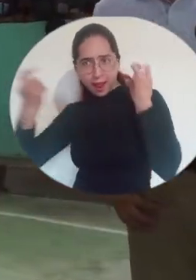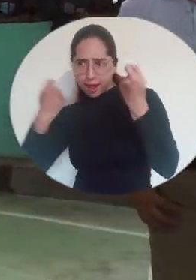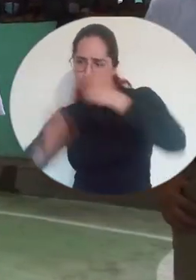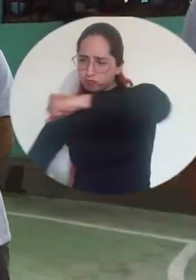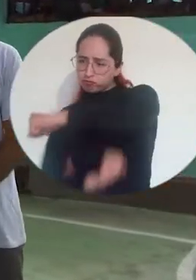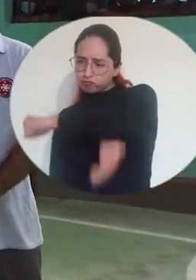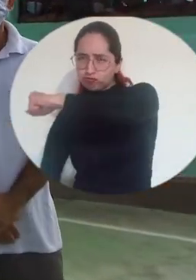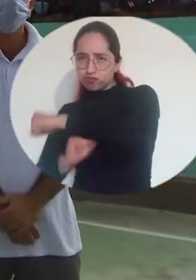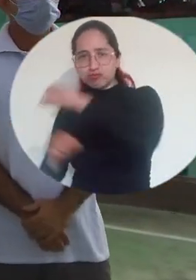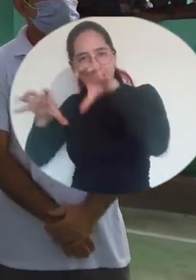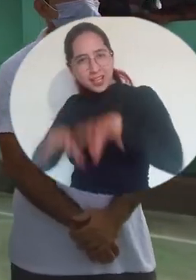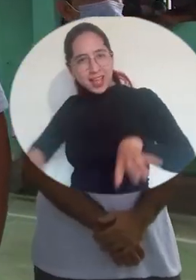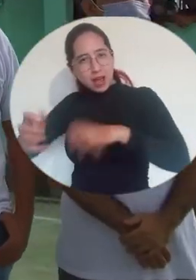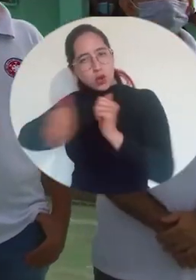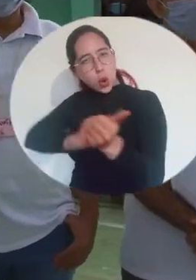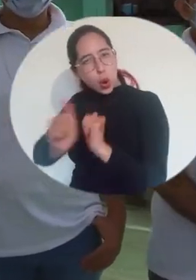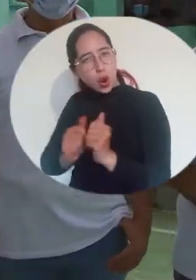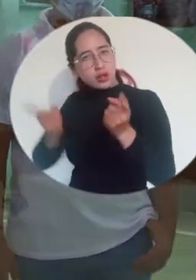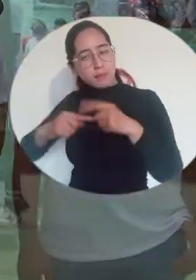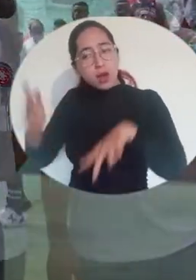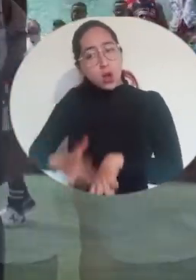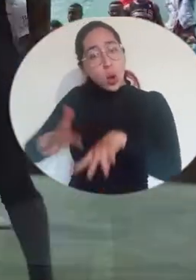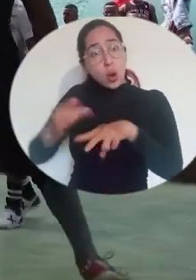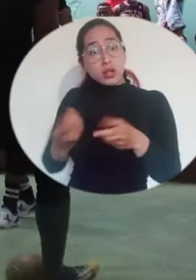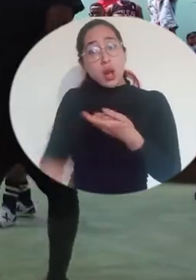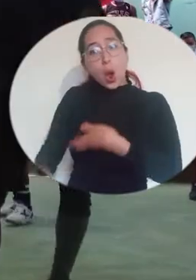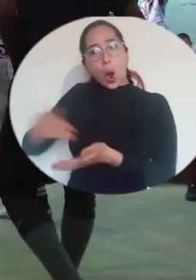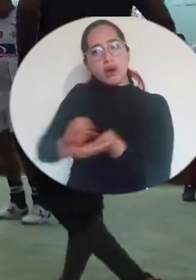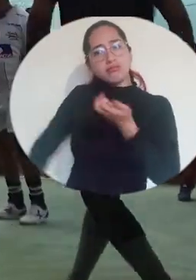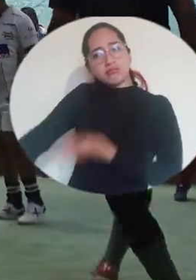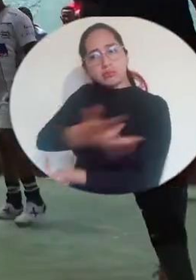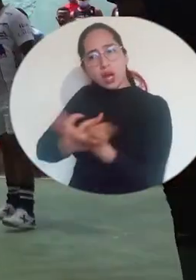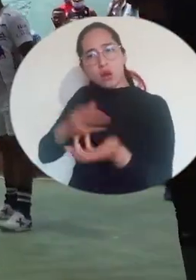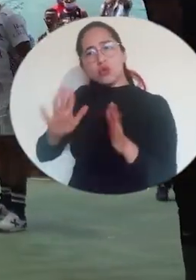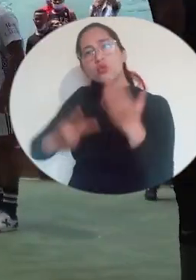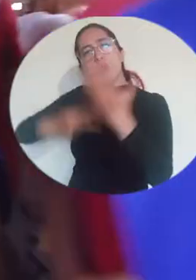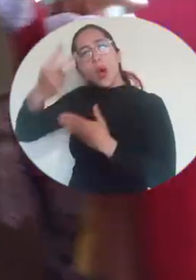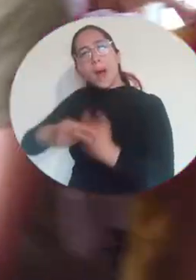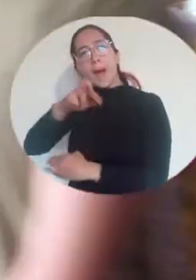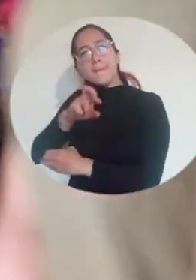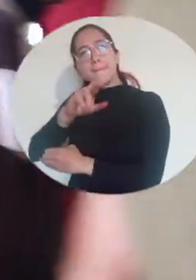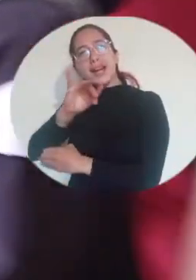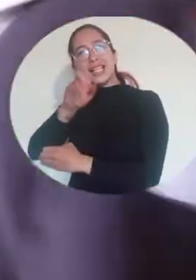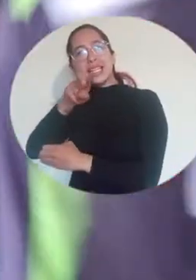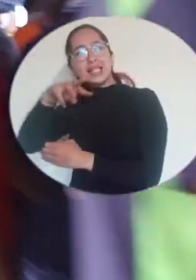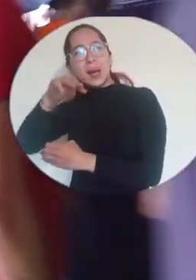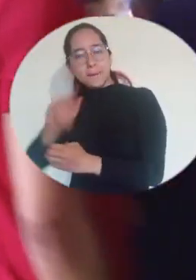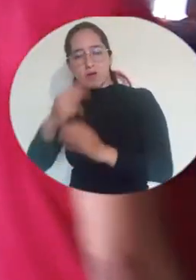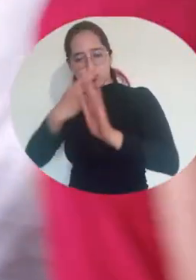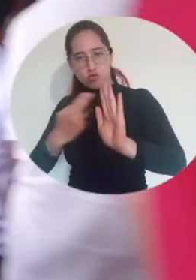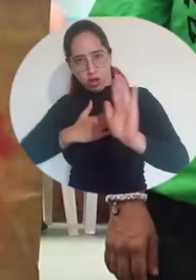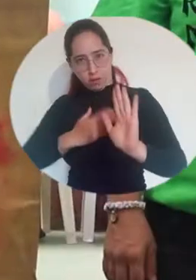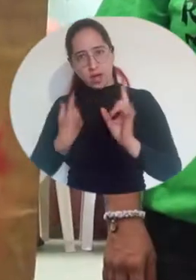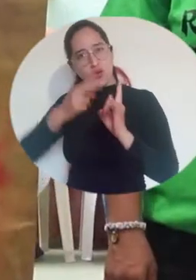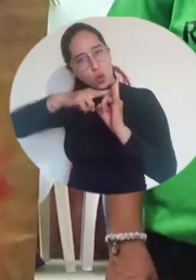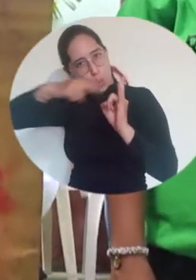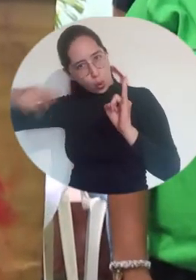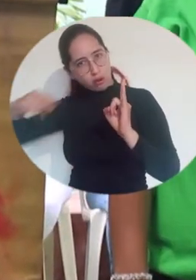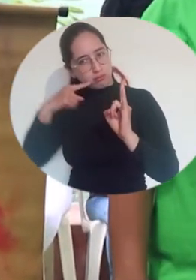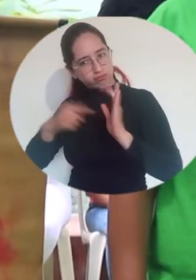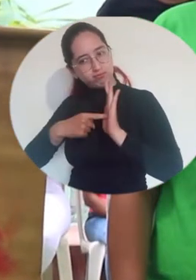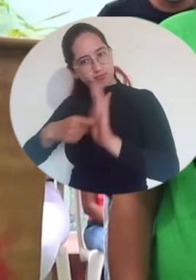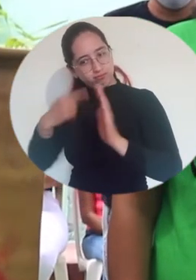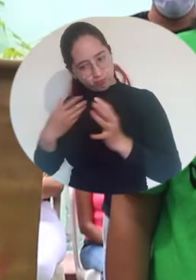fortalecimiento de actividades deportivas, promueven el proceso resocializador del proyecto Prisma, como un compromiso de Unimagdalena por